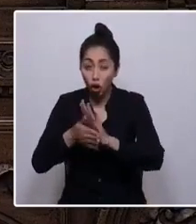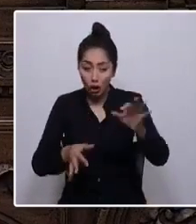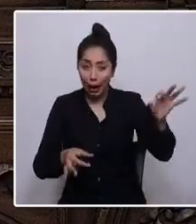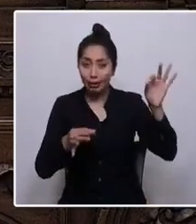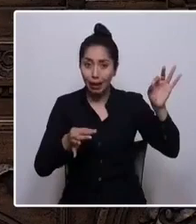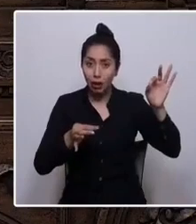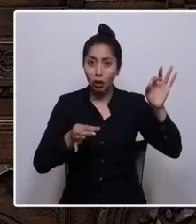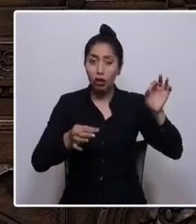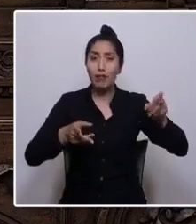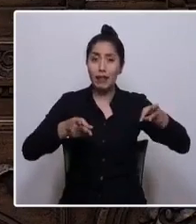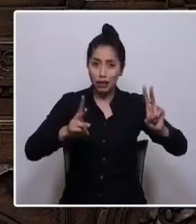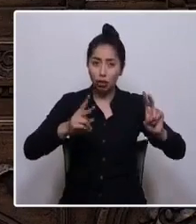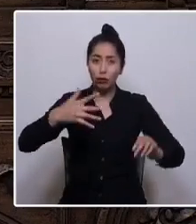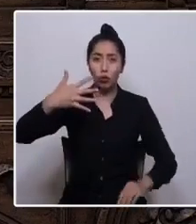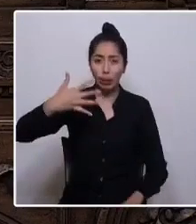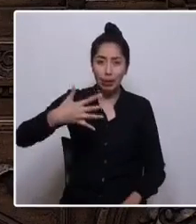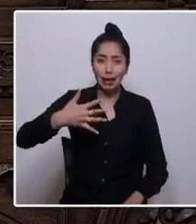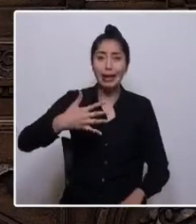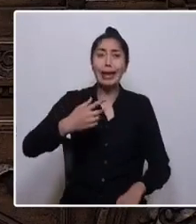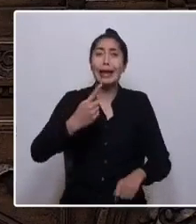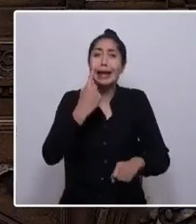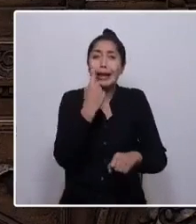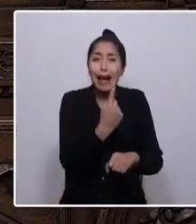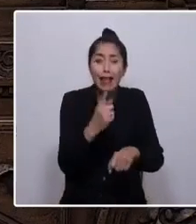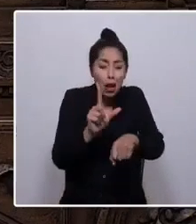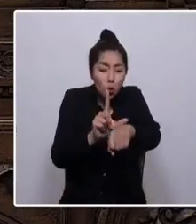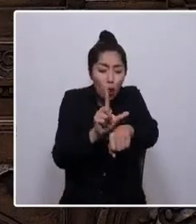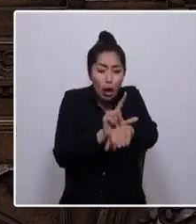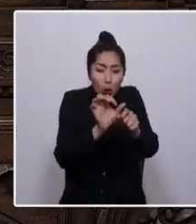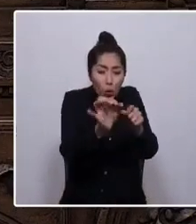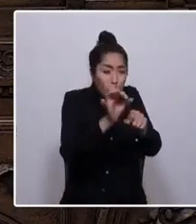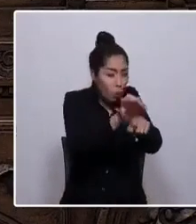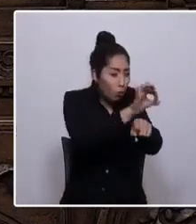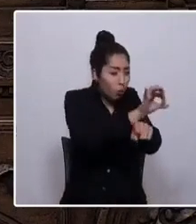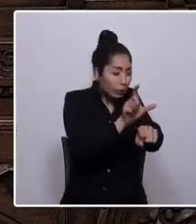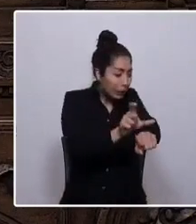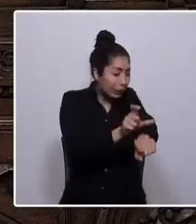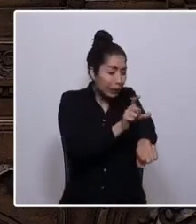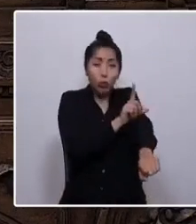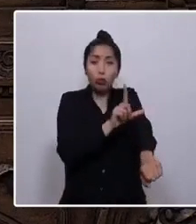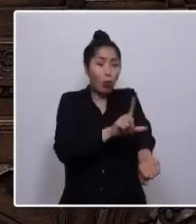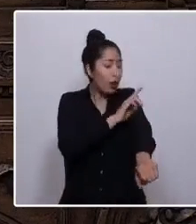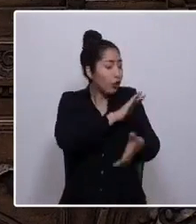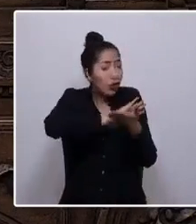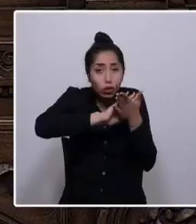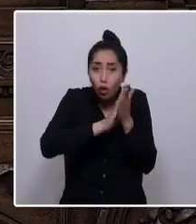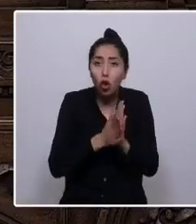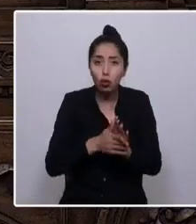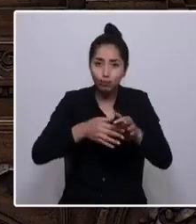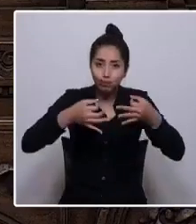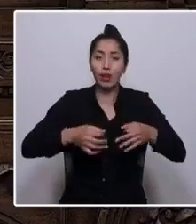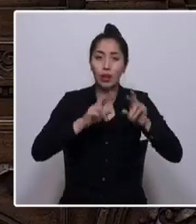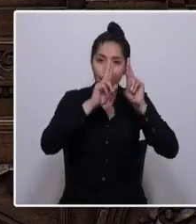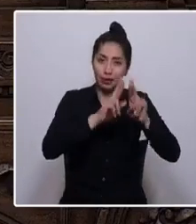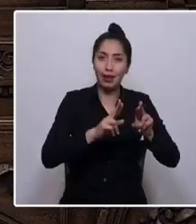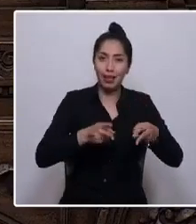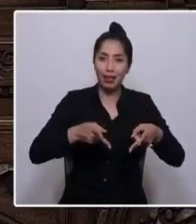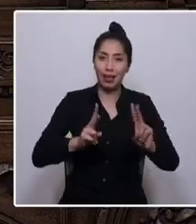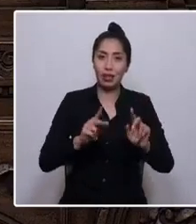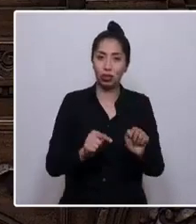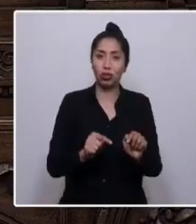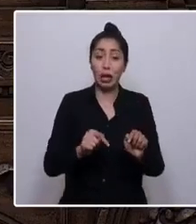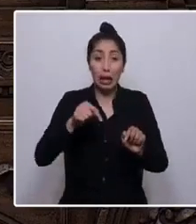en cada uno de los rincones del país. Estas y tantas otras formas nuevas de construir nuevas